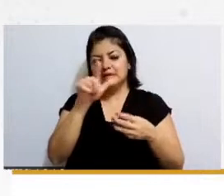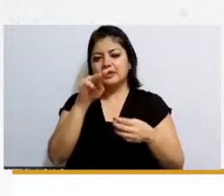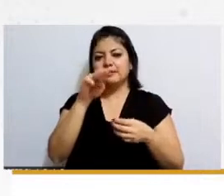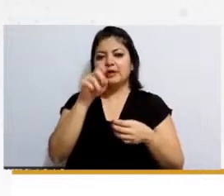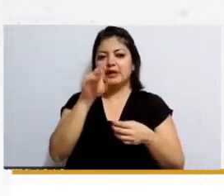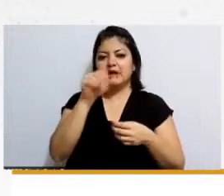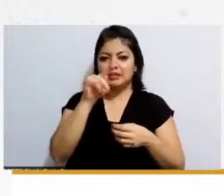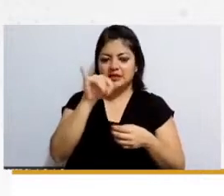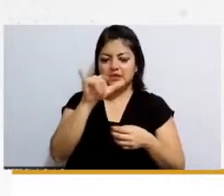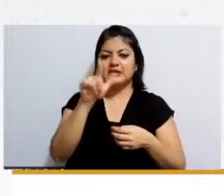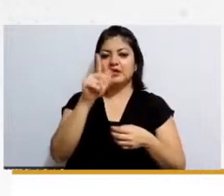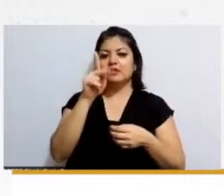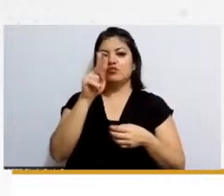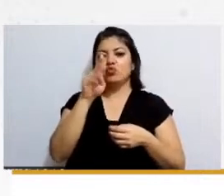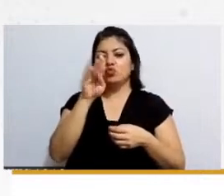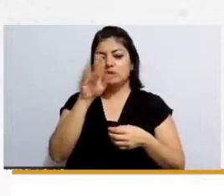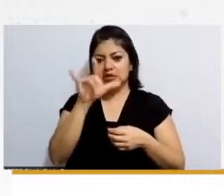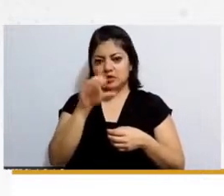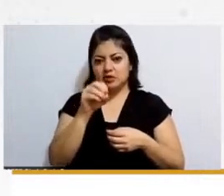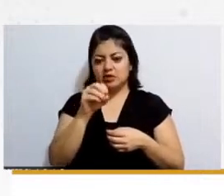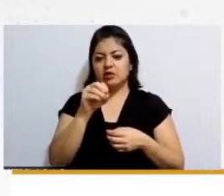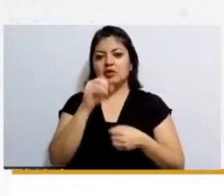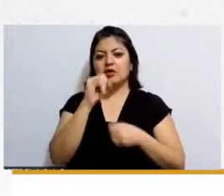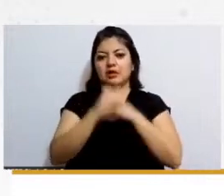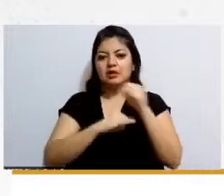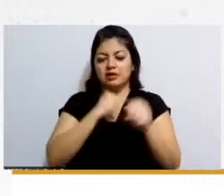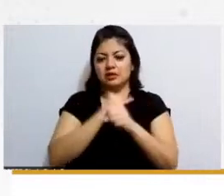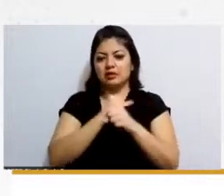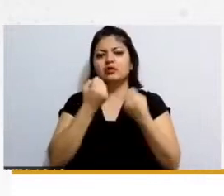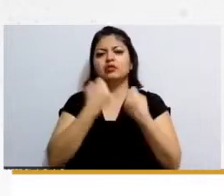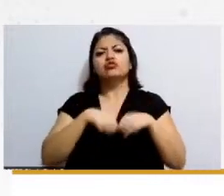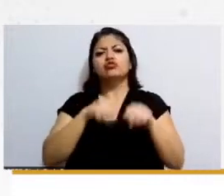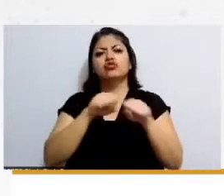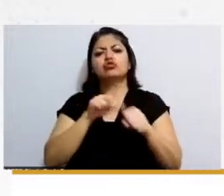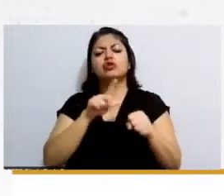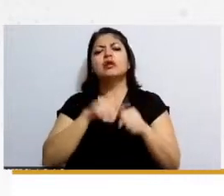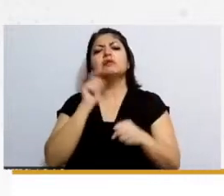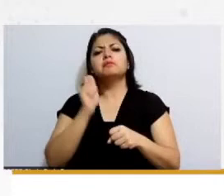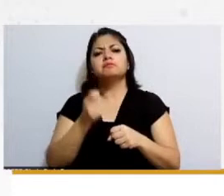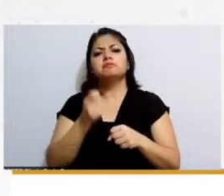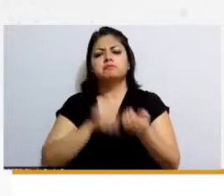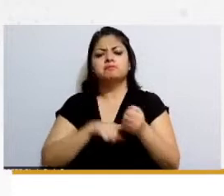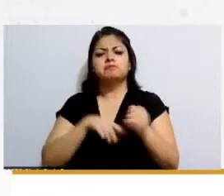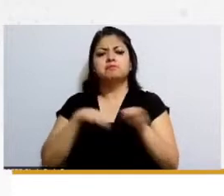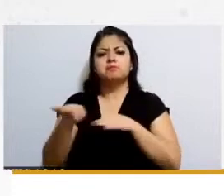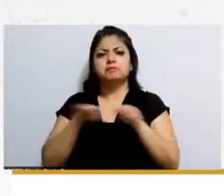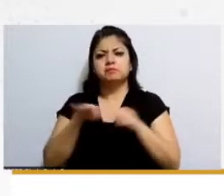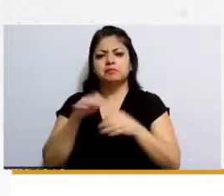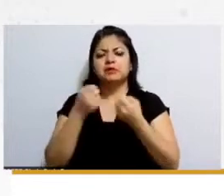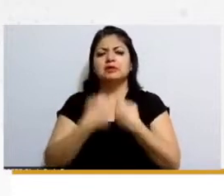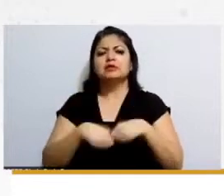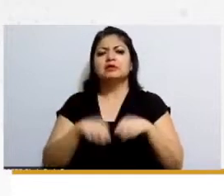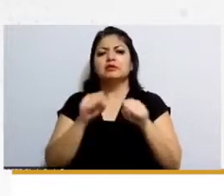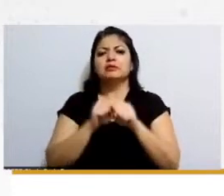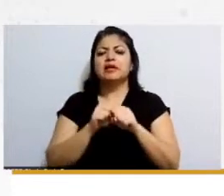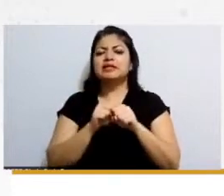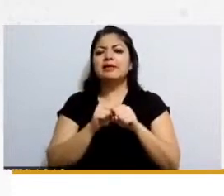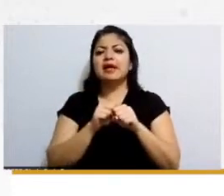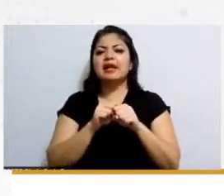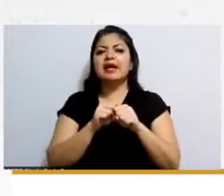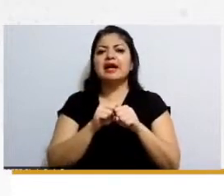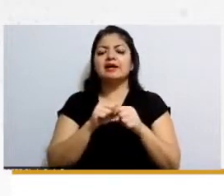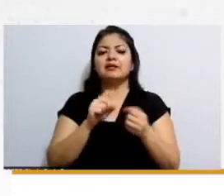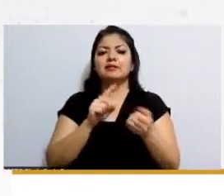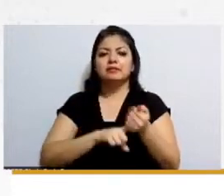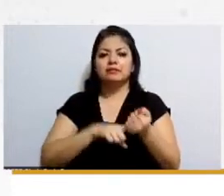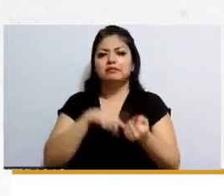administrativo penal internacional y en el derecho social pues estaba laboral agrario y seguridad social así como que muy perdido